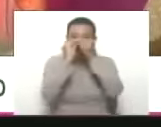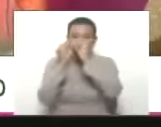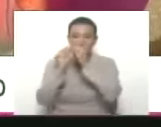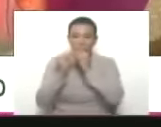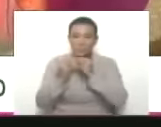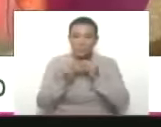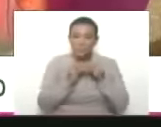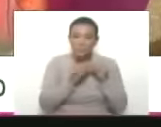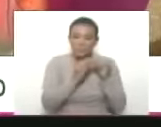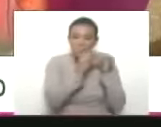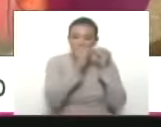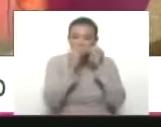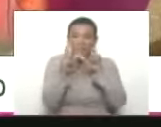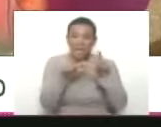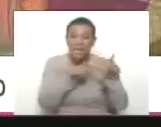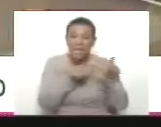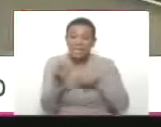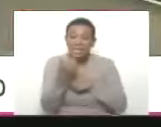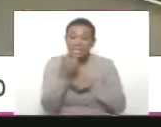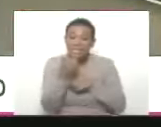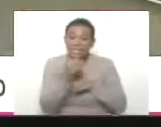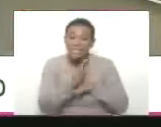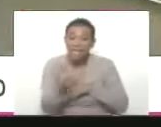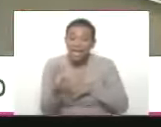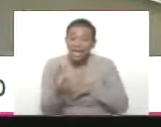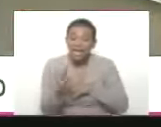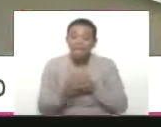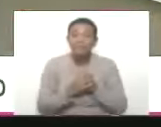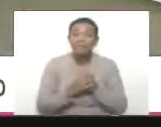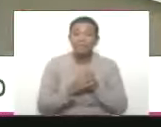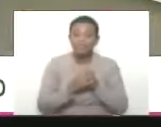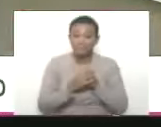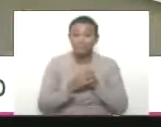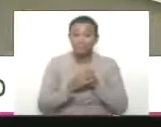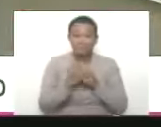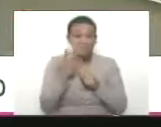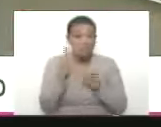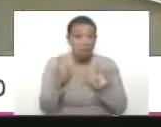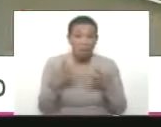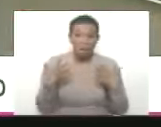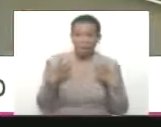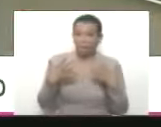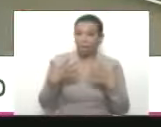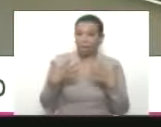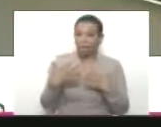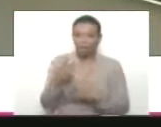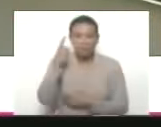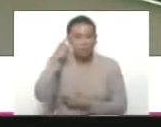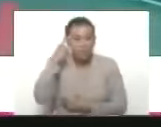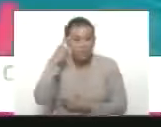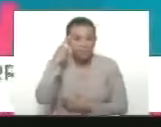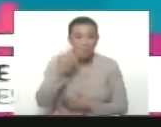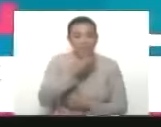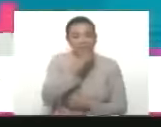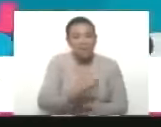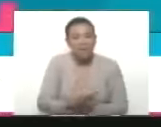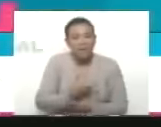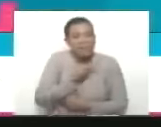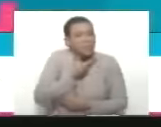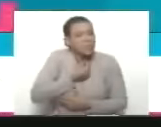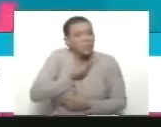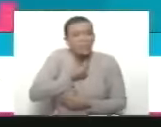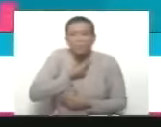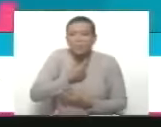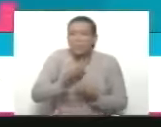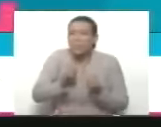porque ya, ya, ya, ya viene la Navidad. No es que estemos apurados por la Navidad, pero es que nos gusta tanto